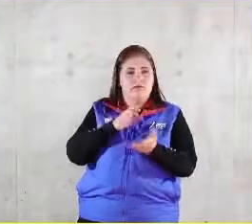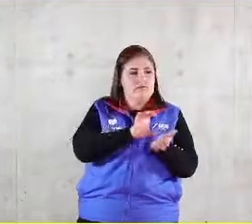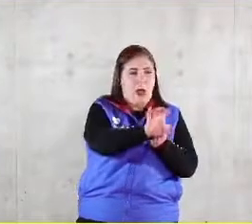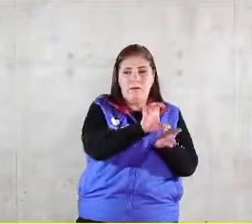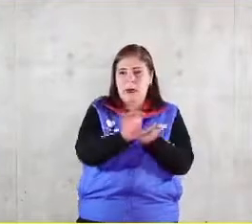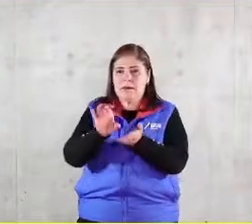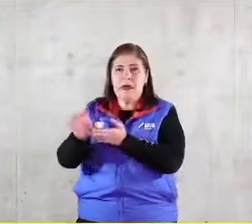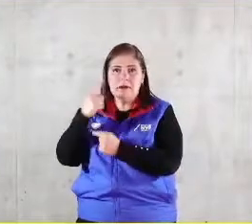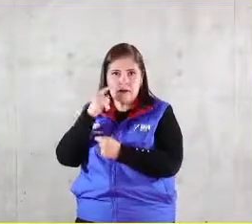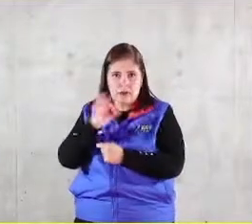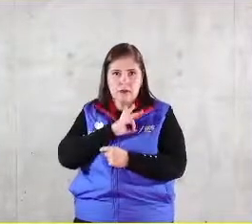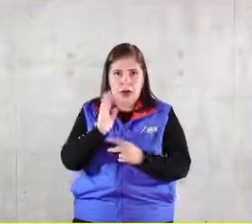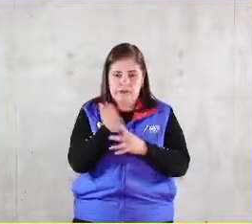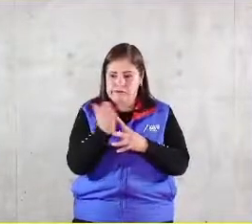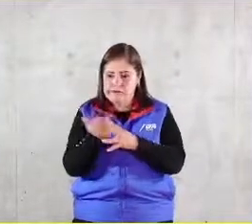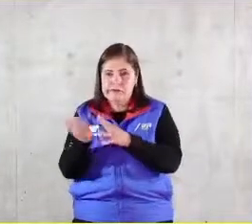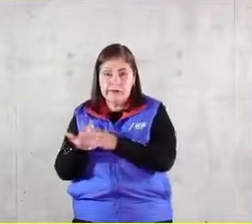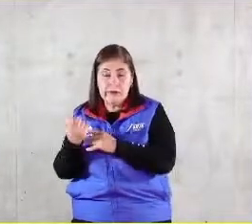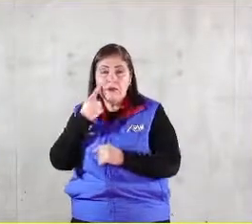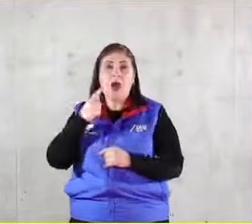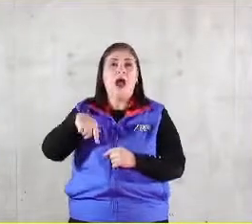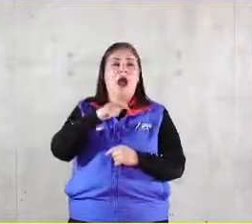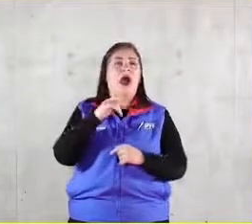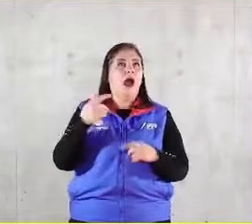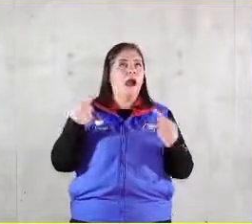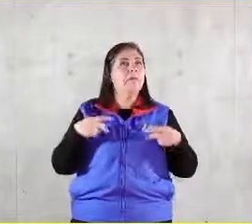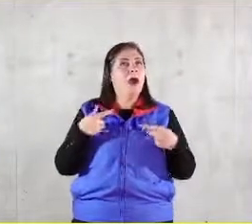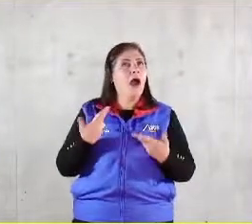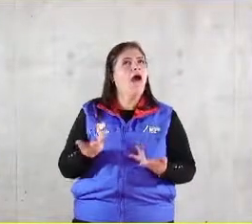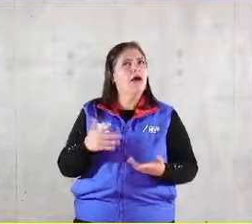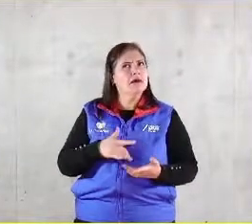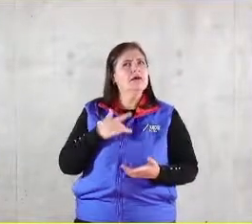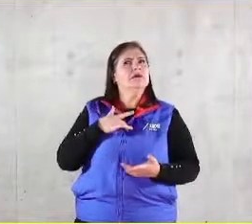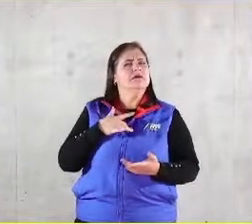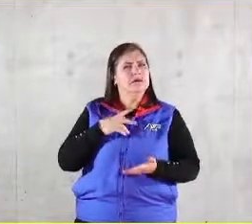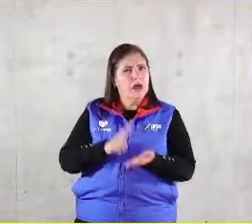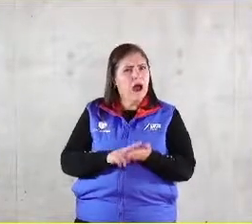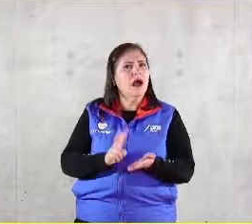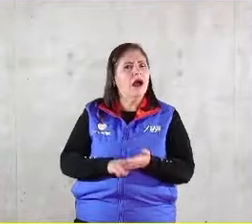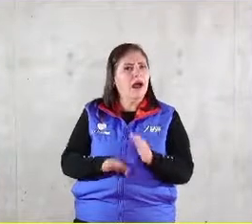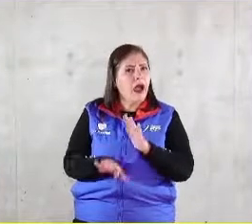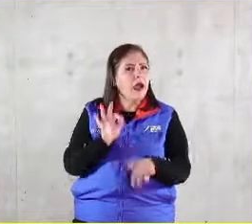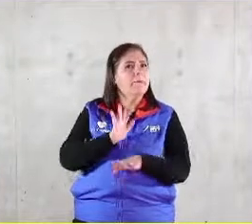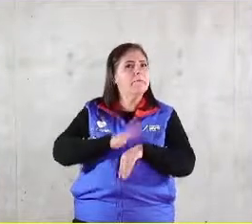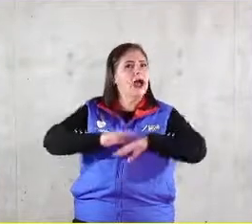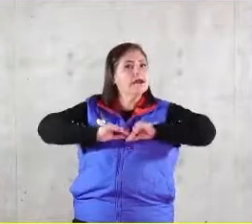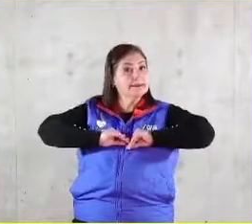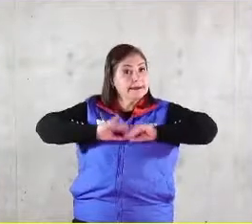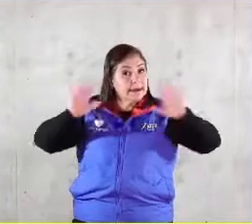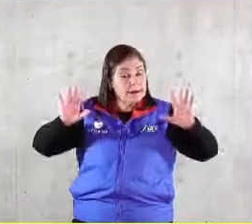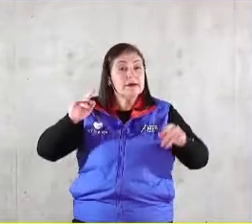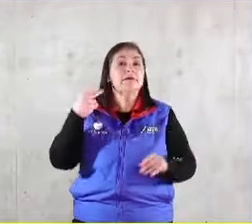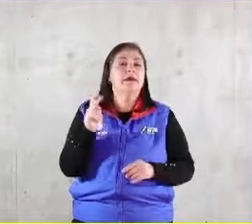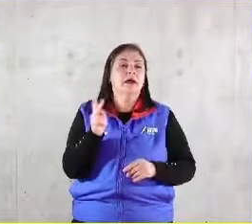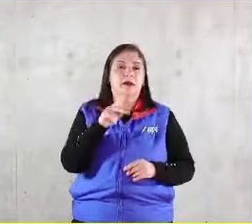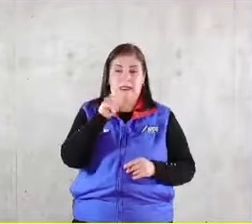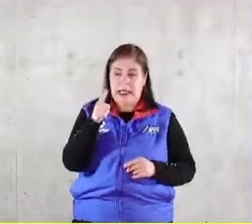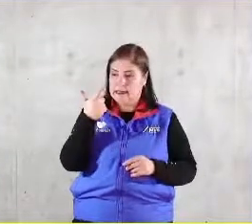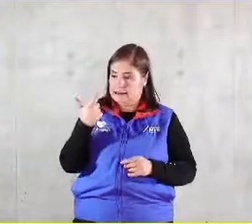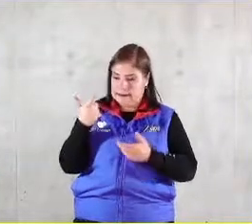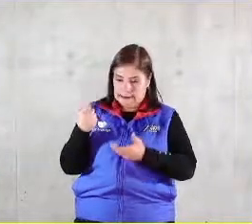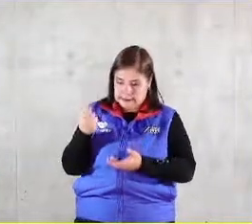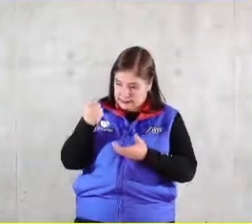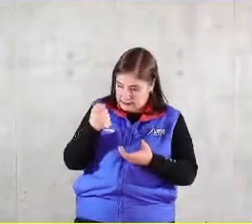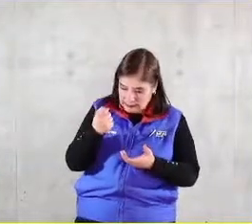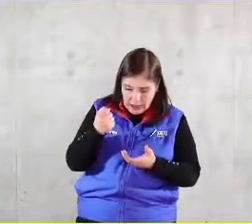un dimensionamiento de la dimensión de la generación de valor pero luego decidimos asignar parte de esa riqueza